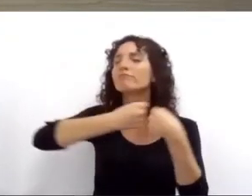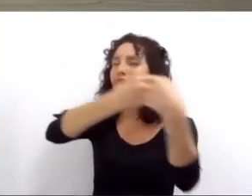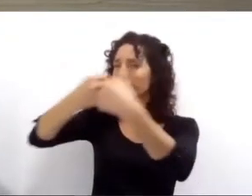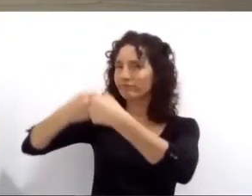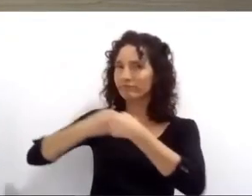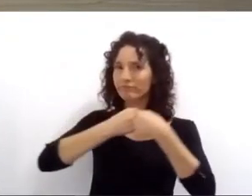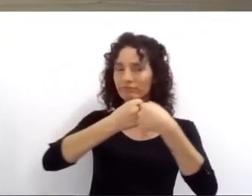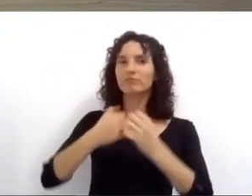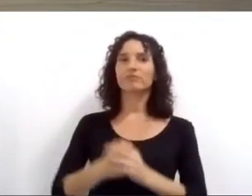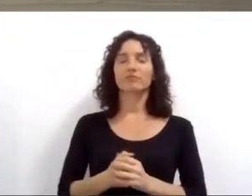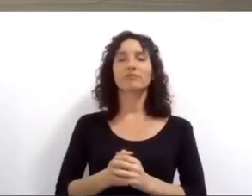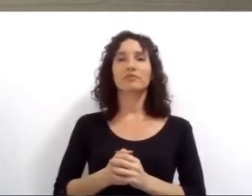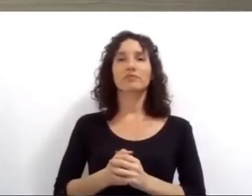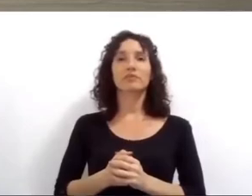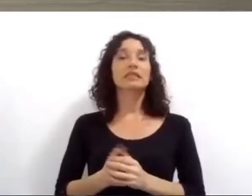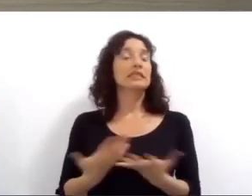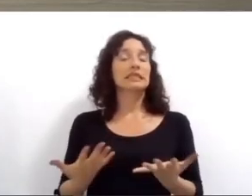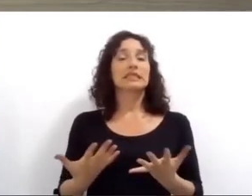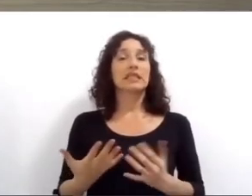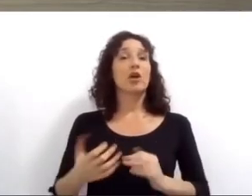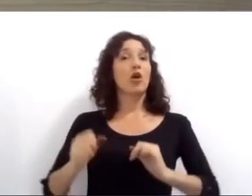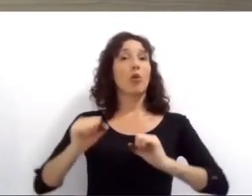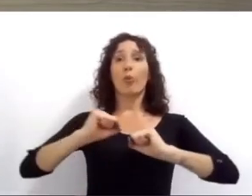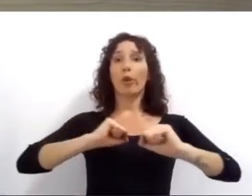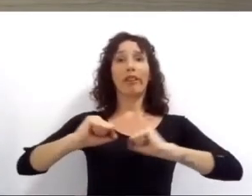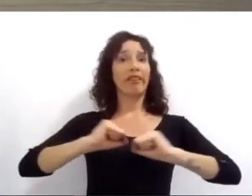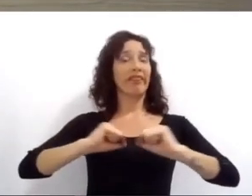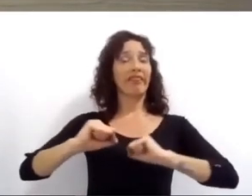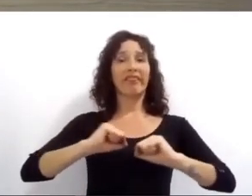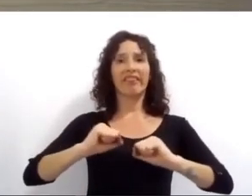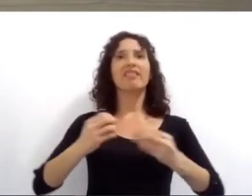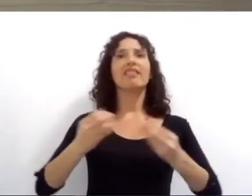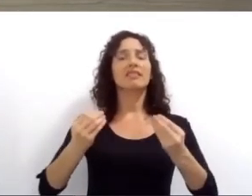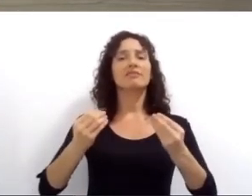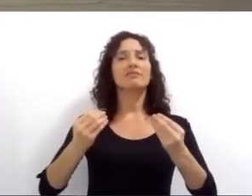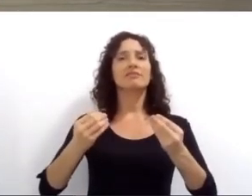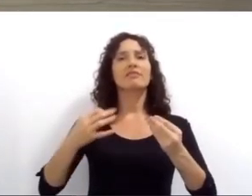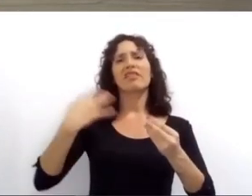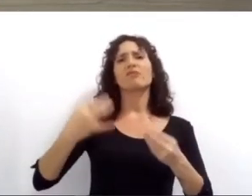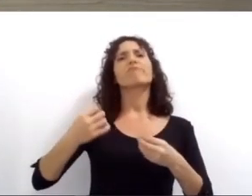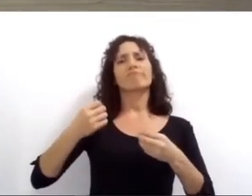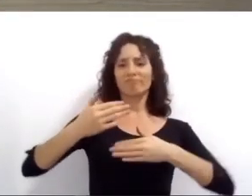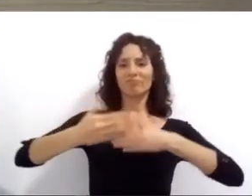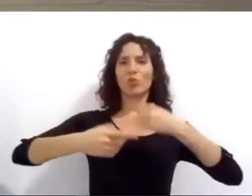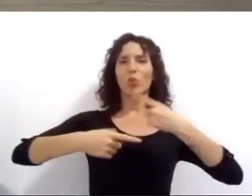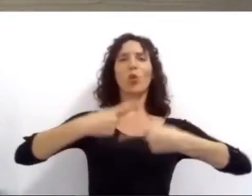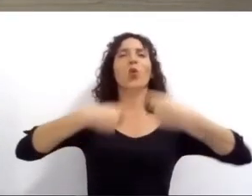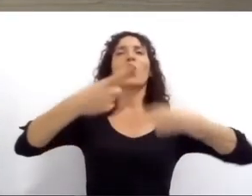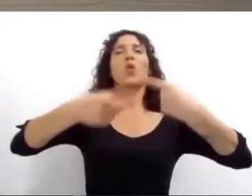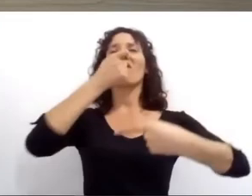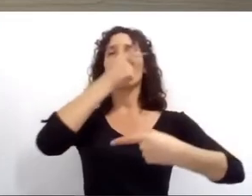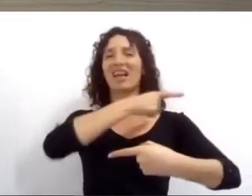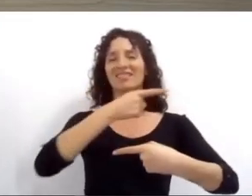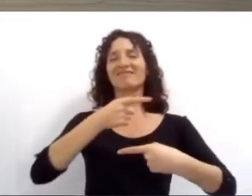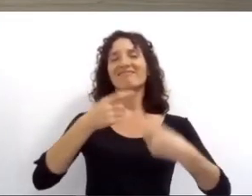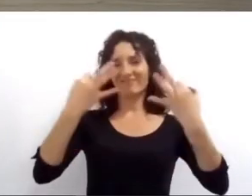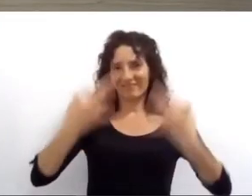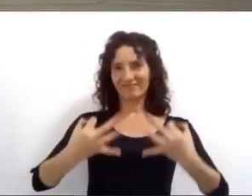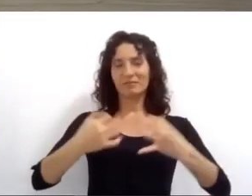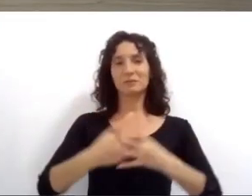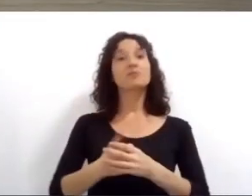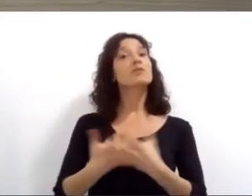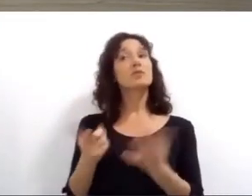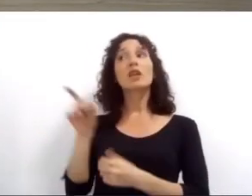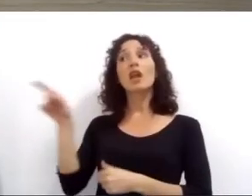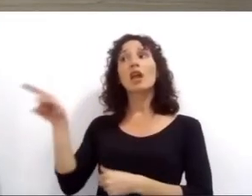política gaste cada vez menos en hacer política por eso como es un año electoral como intendente voy a enviar un